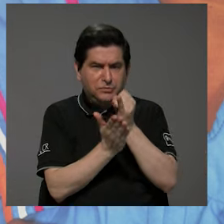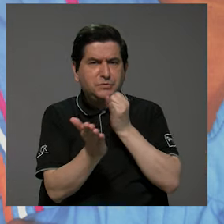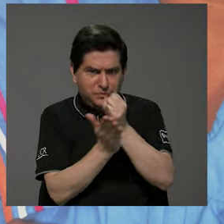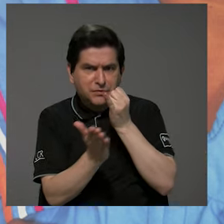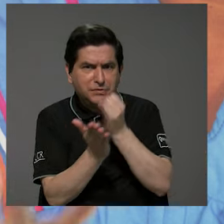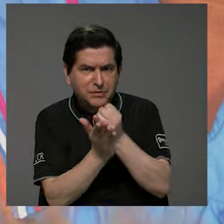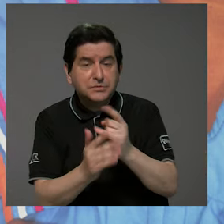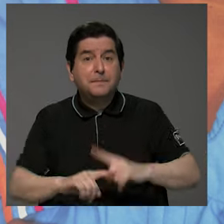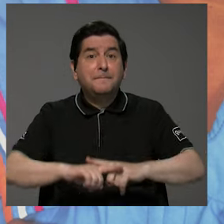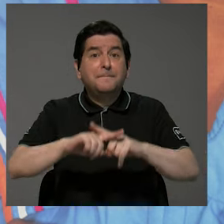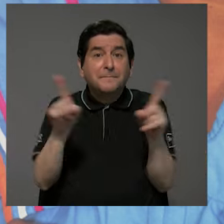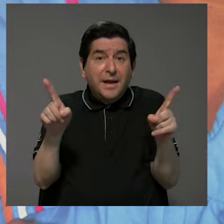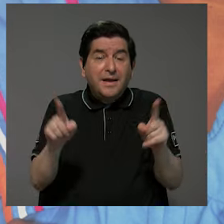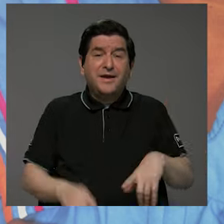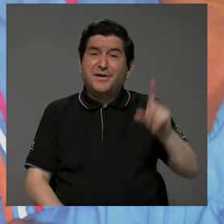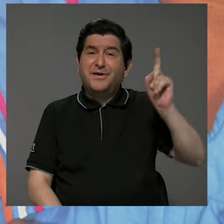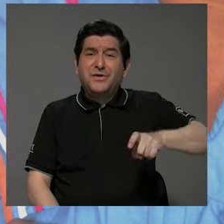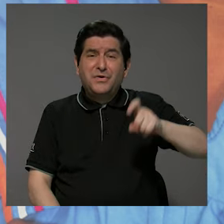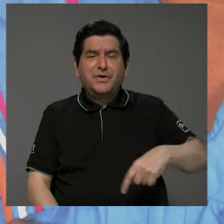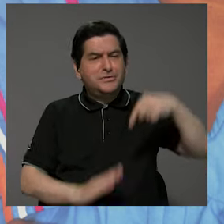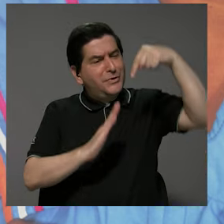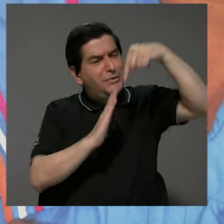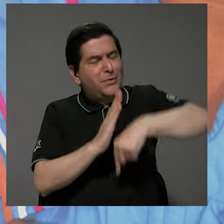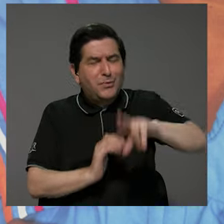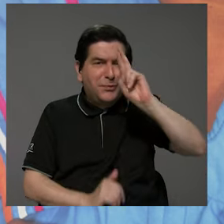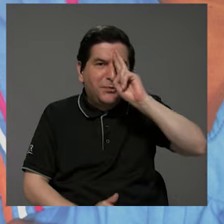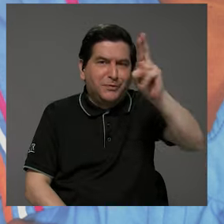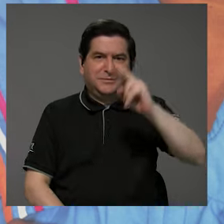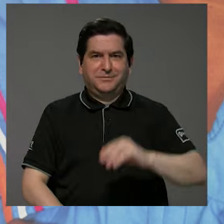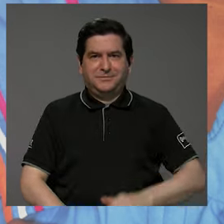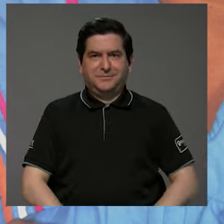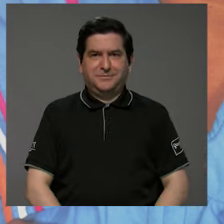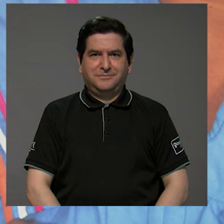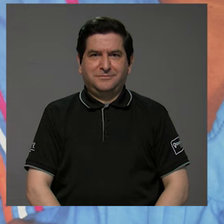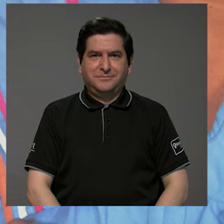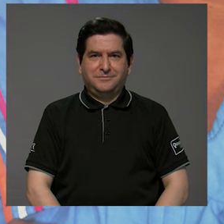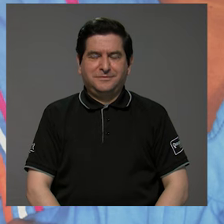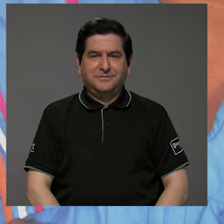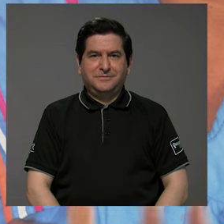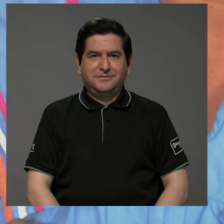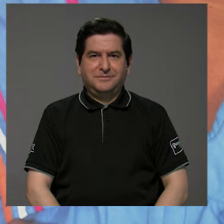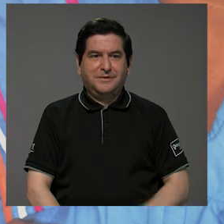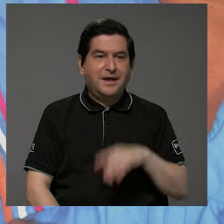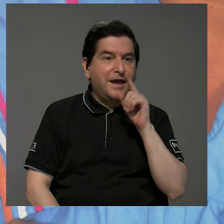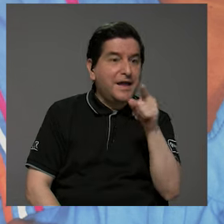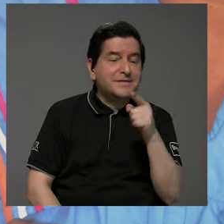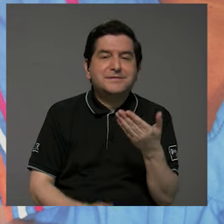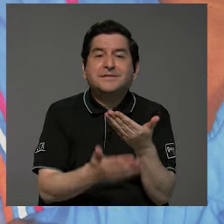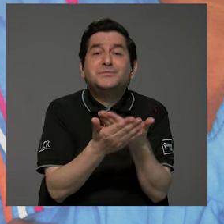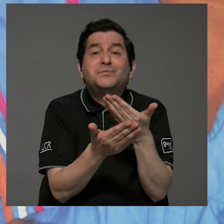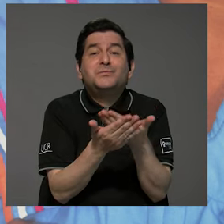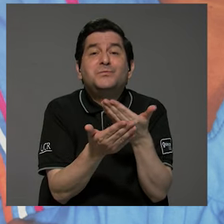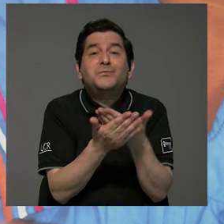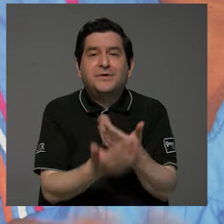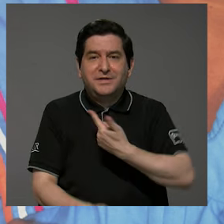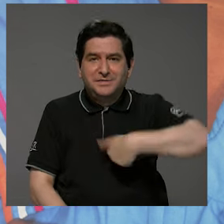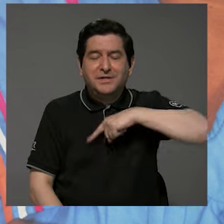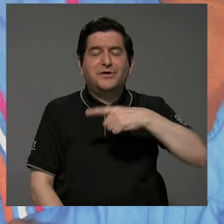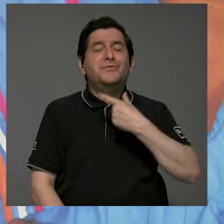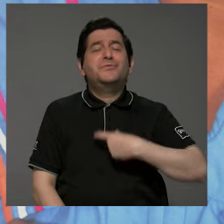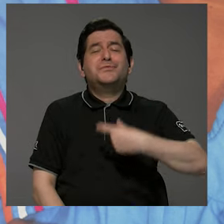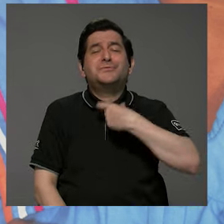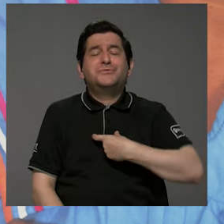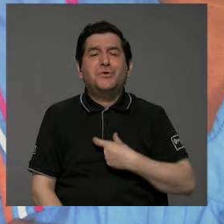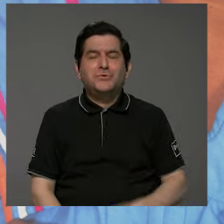pero que requiere mucho mayor reconocimiento. Entonces, esta es como más bien una muestra de nuestro deseo